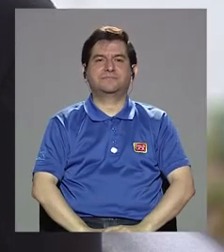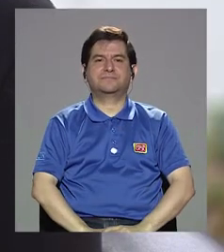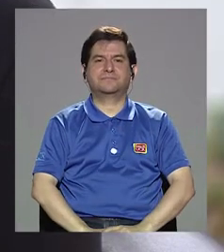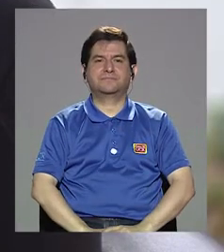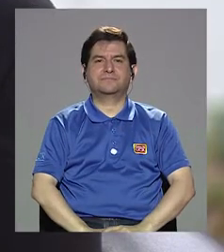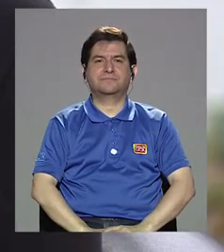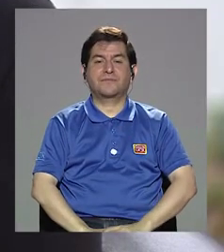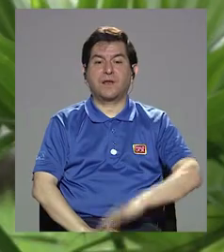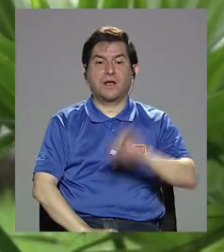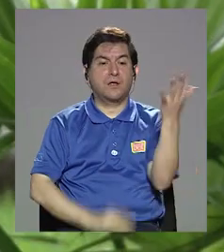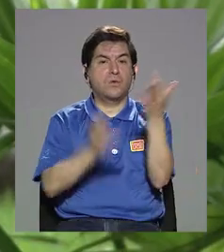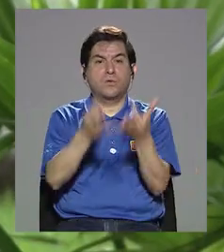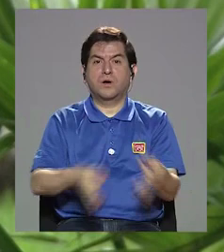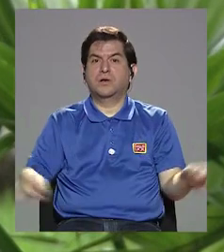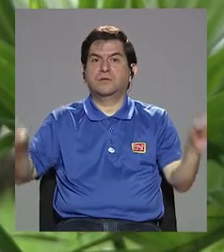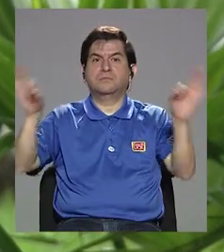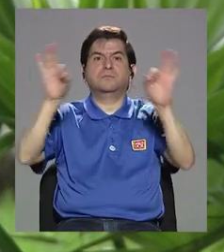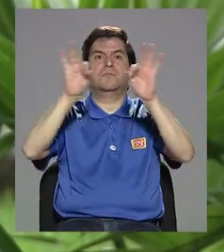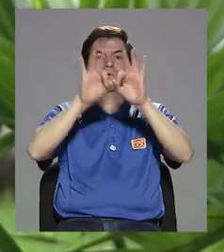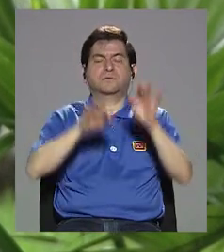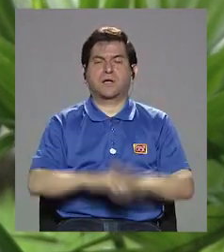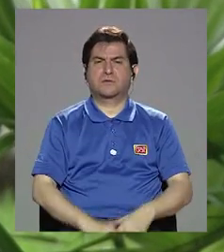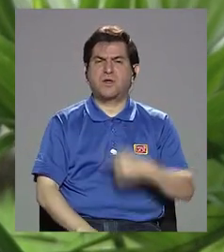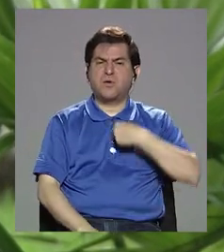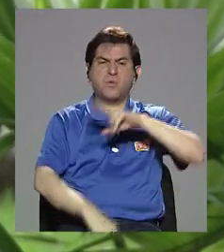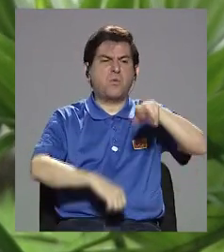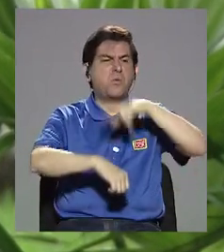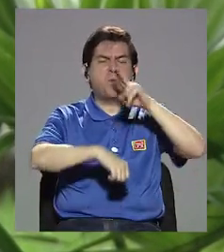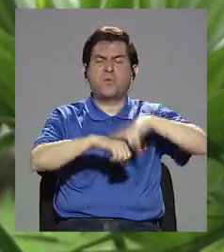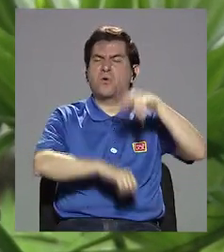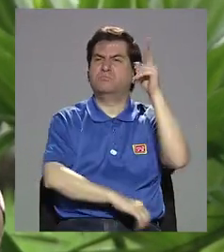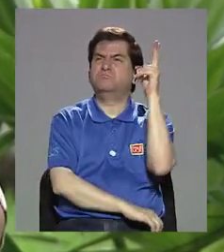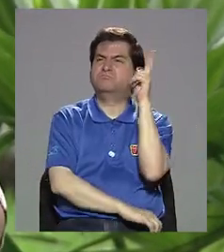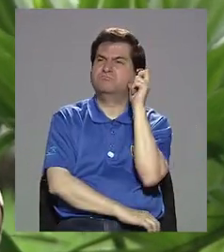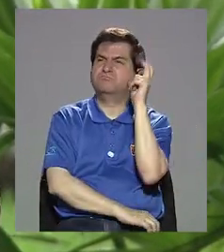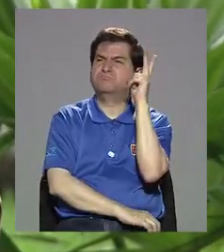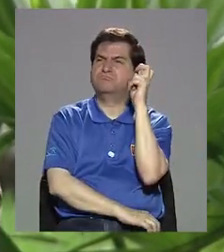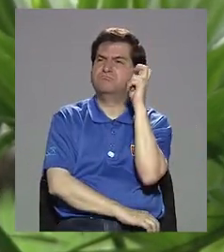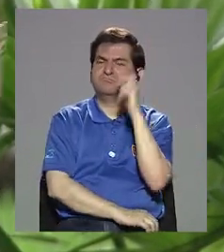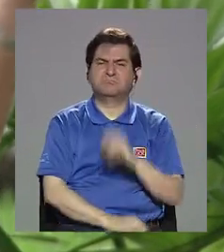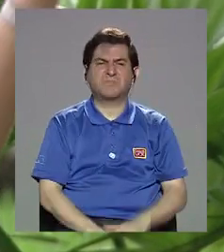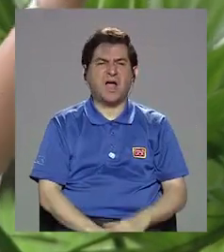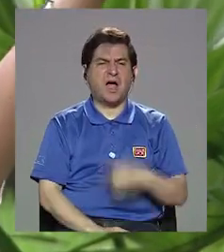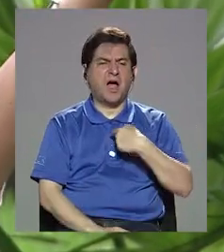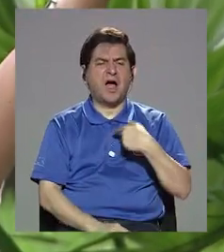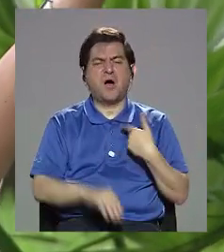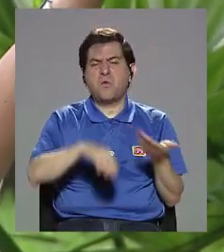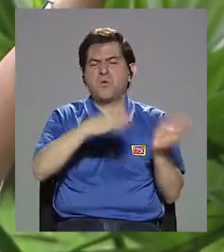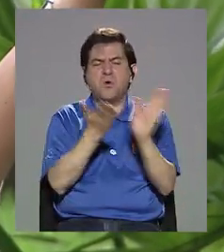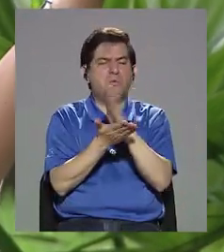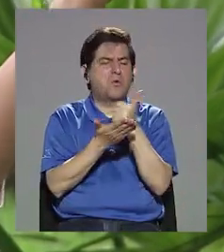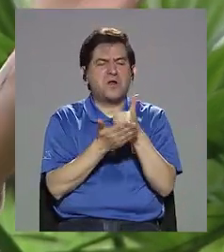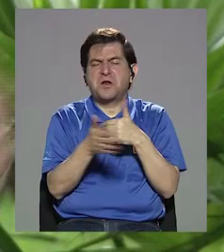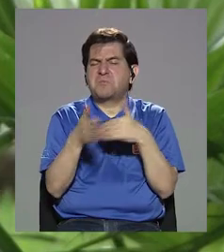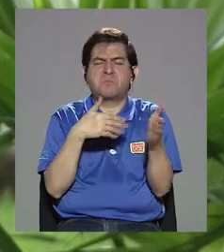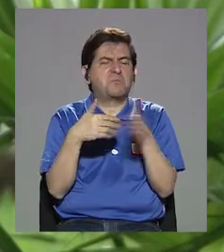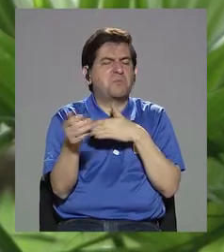También es muy importante porque uno generalmente escucha, bueno, por sí uno se va a morir de algo,